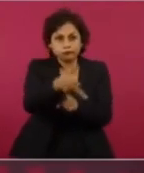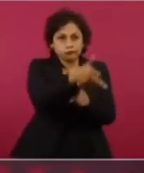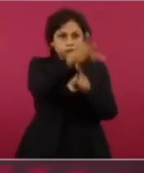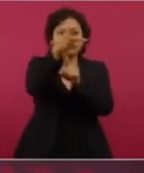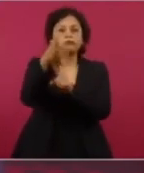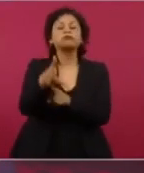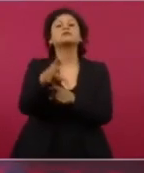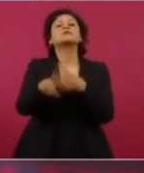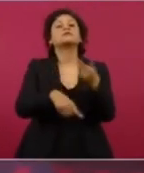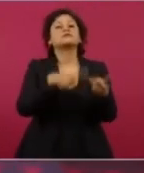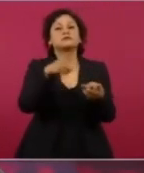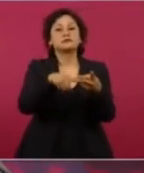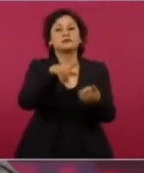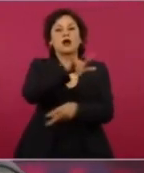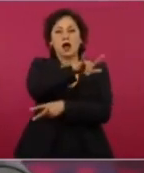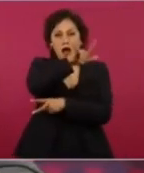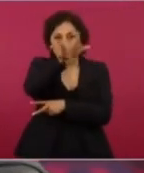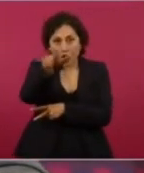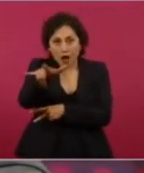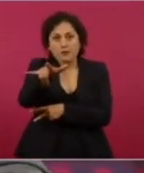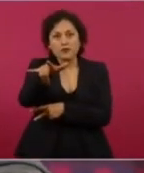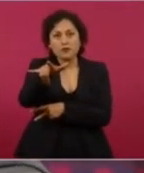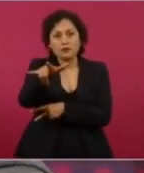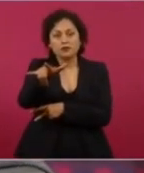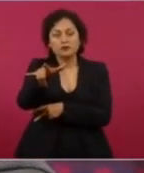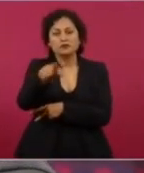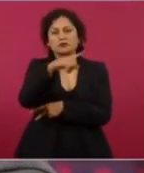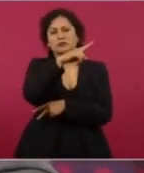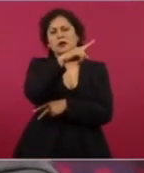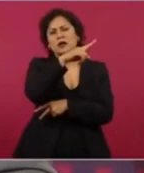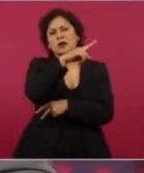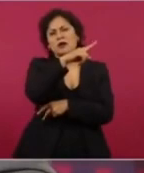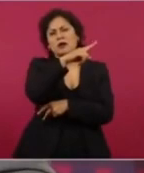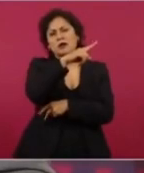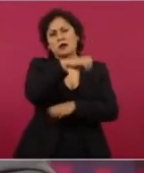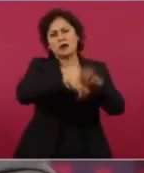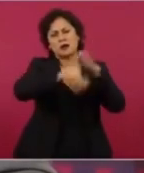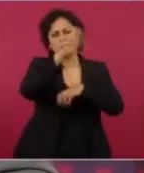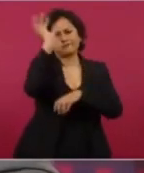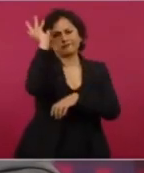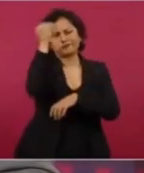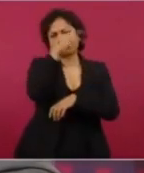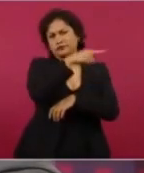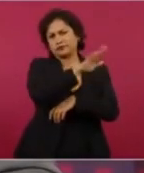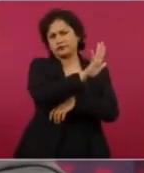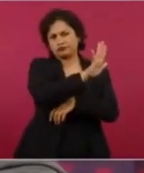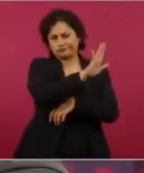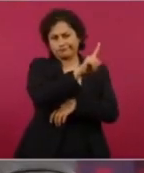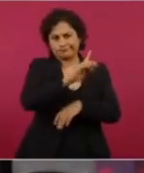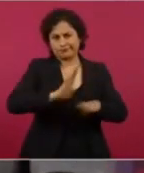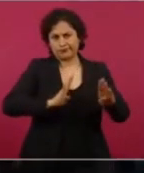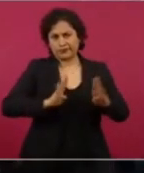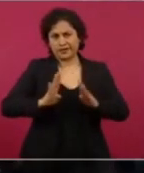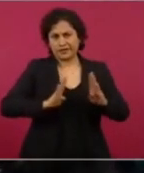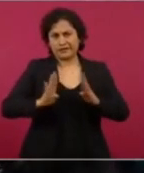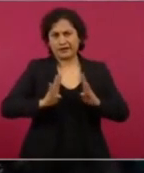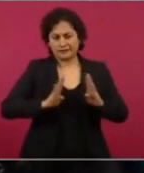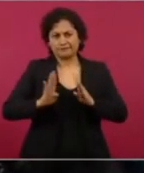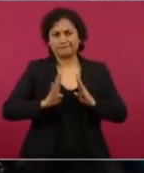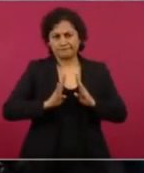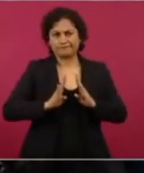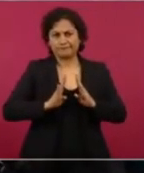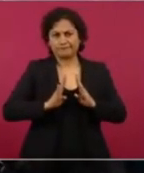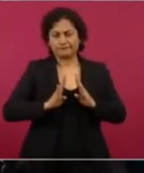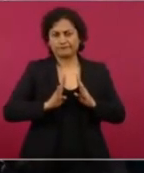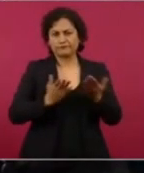alto nivel tecnológico militar porque